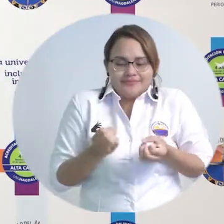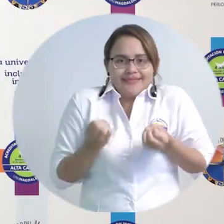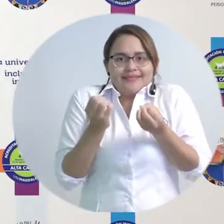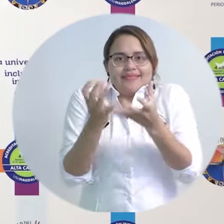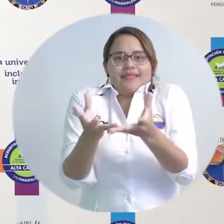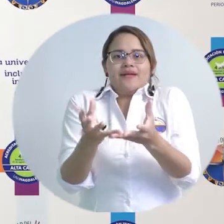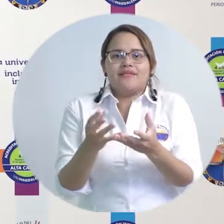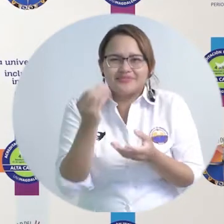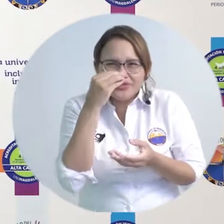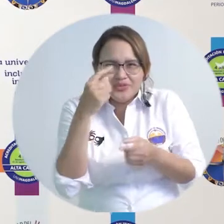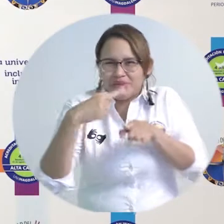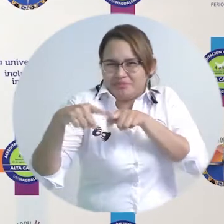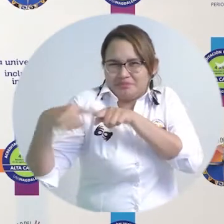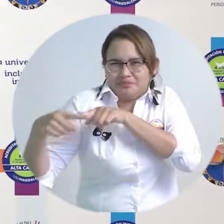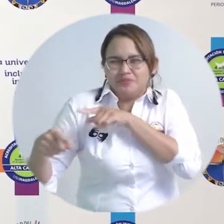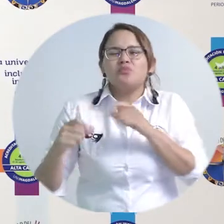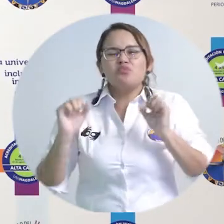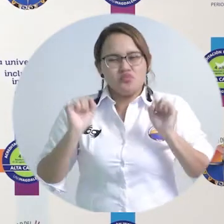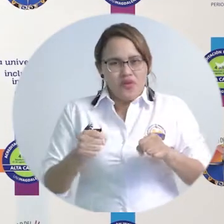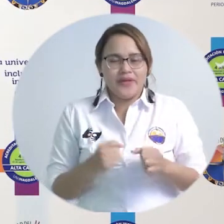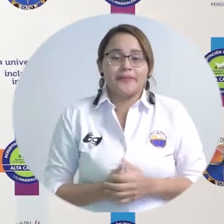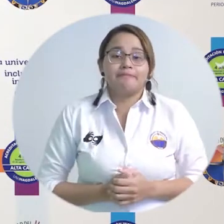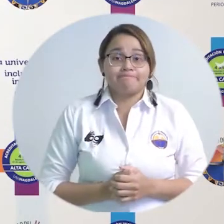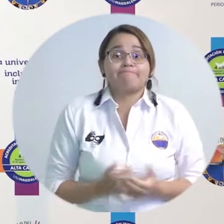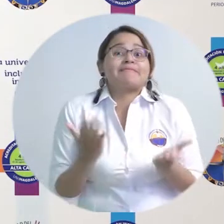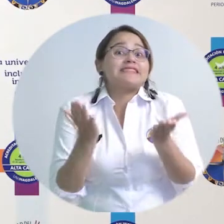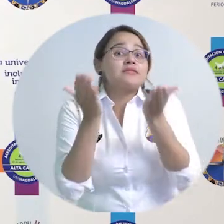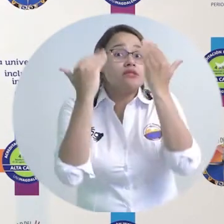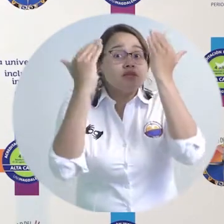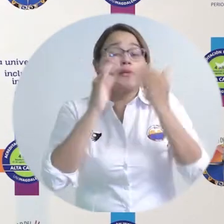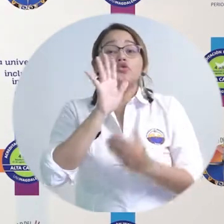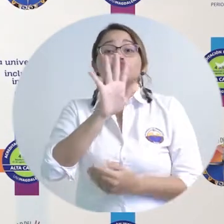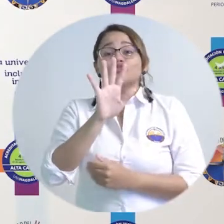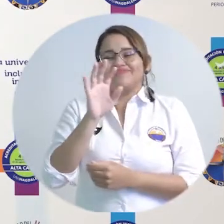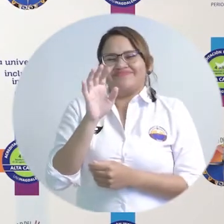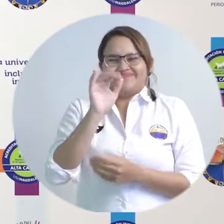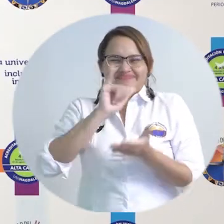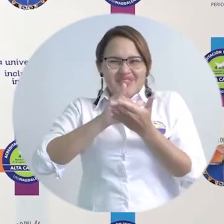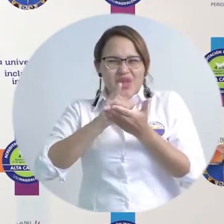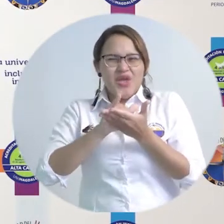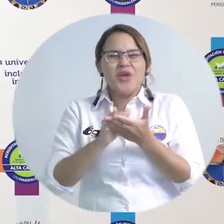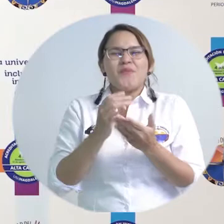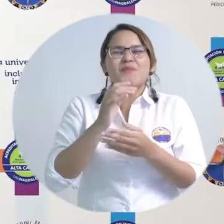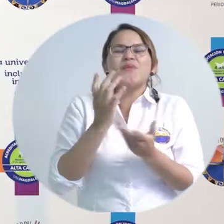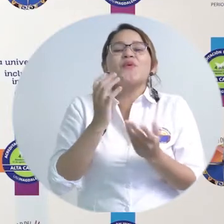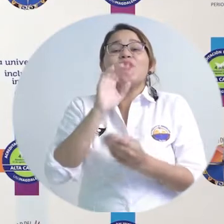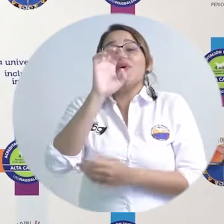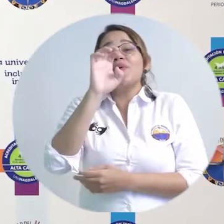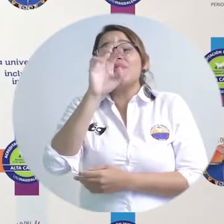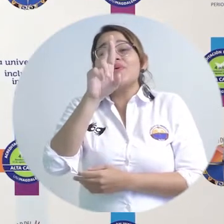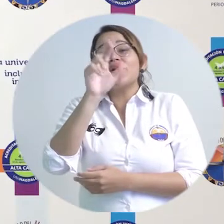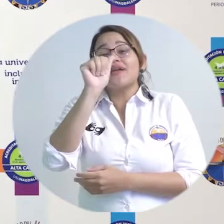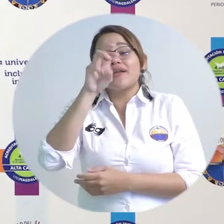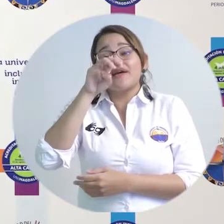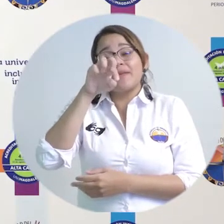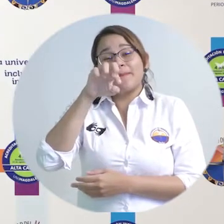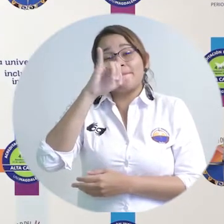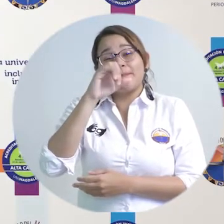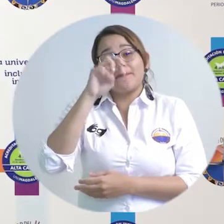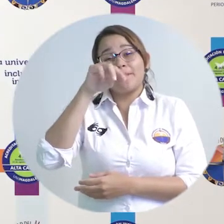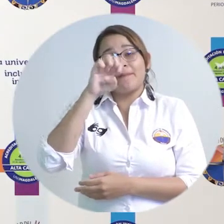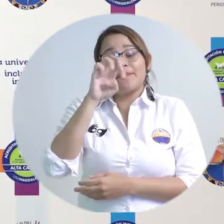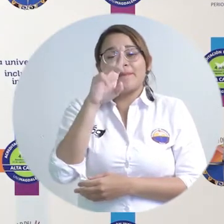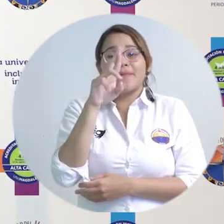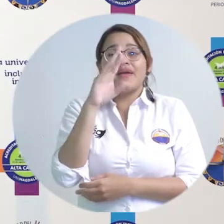de abastecimiento y lo importante es que empresas como Rapid Mercart se sigan sumando a esta iniciativa para tratar de ampliar este programa es muy